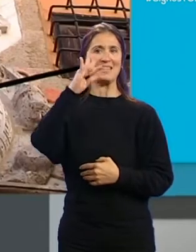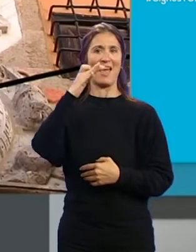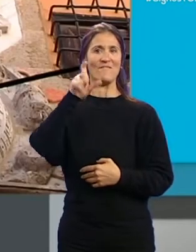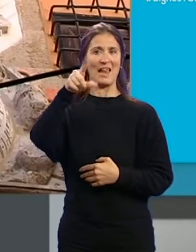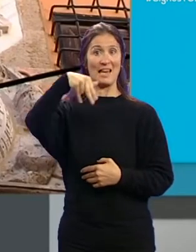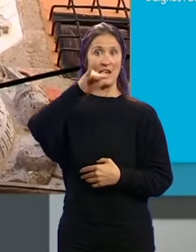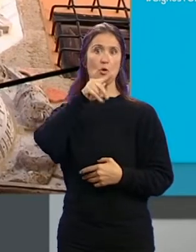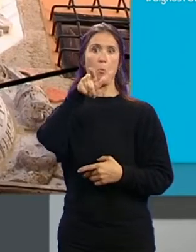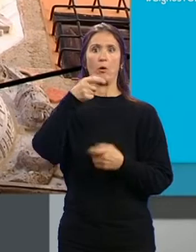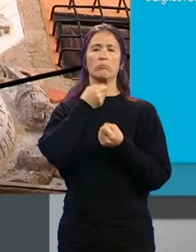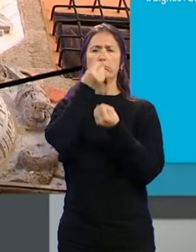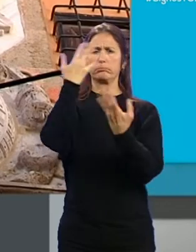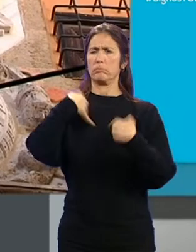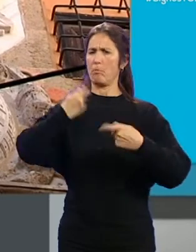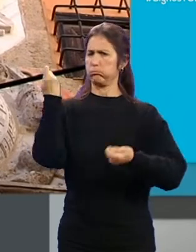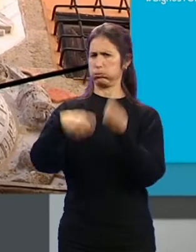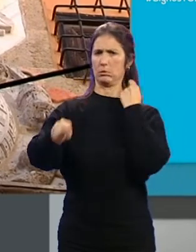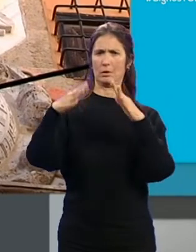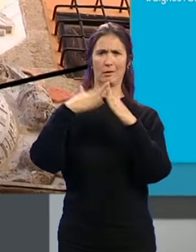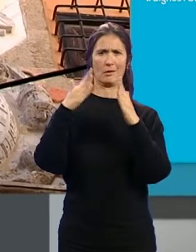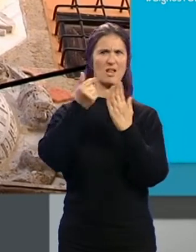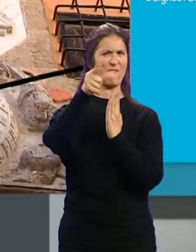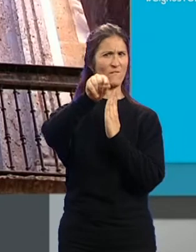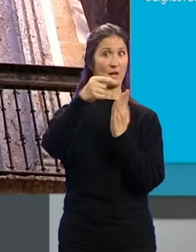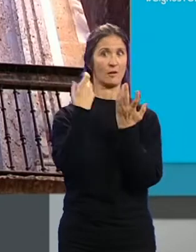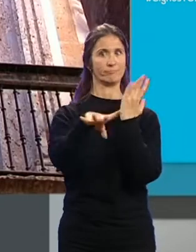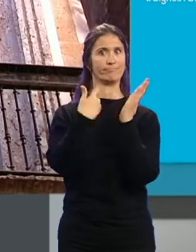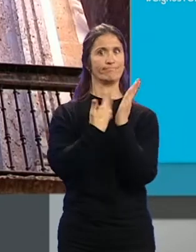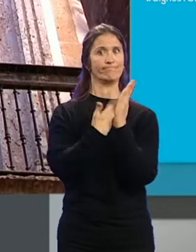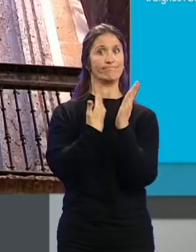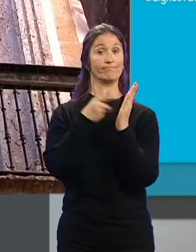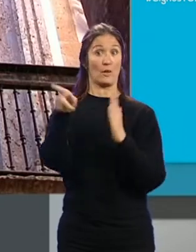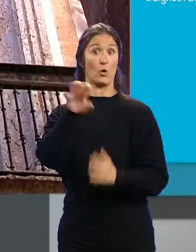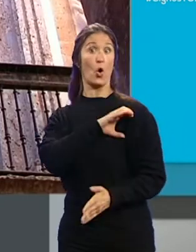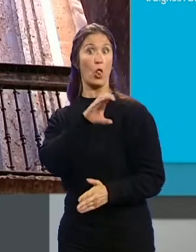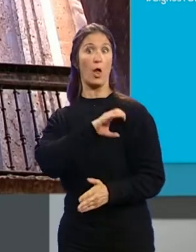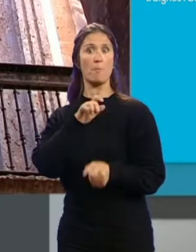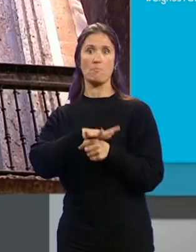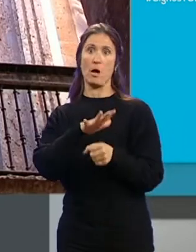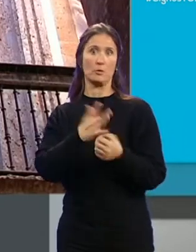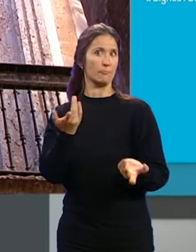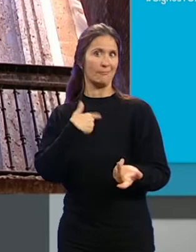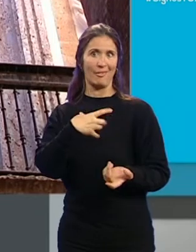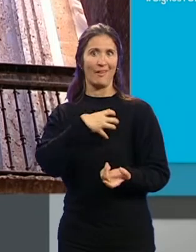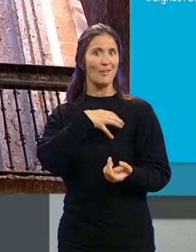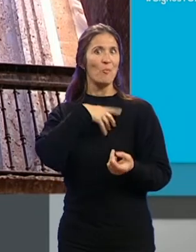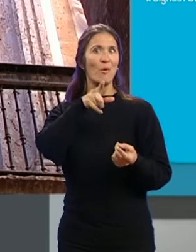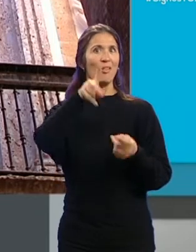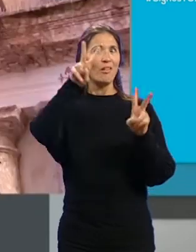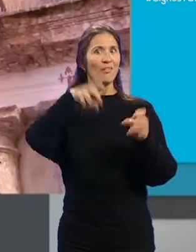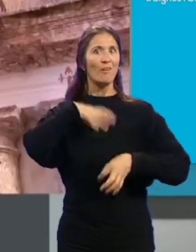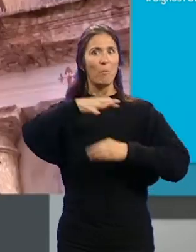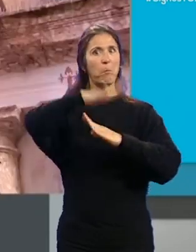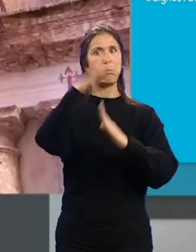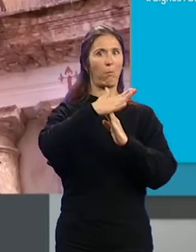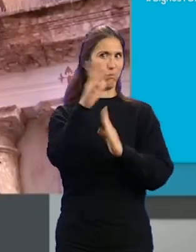claras... ...de vender la casa muy barata. En este sentido la concejal ha indicado que la causa no puede paralizarse... ...ya que